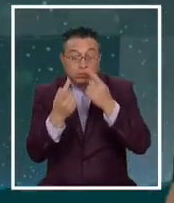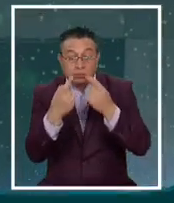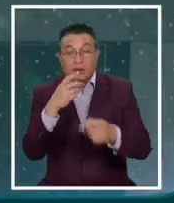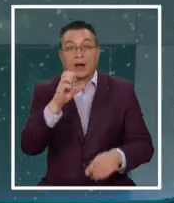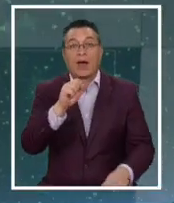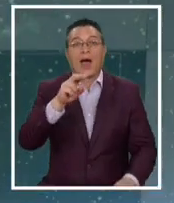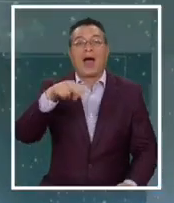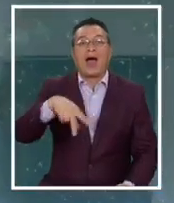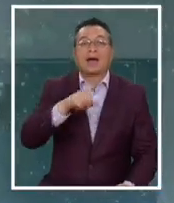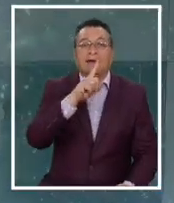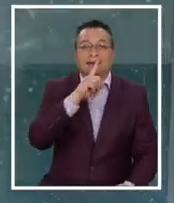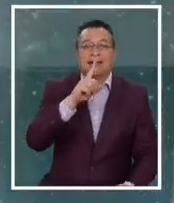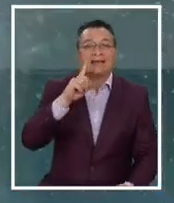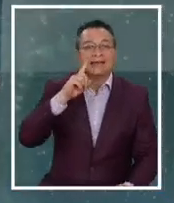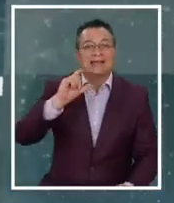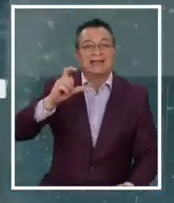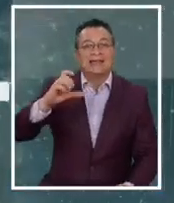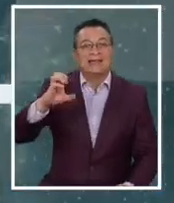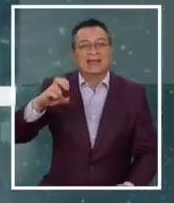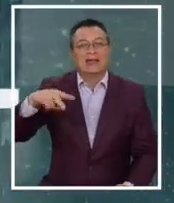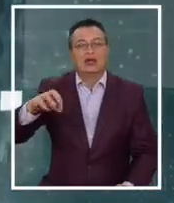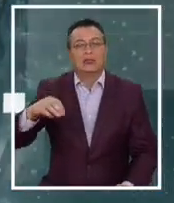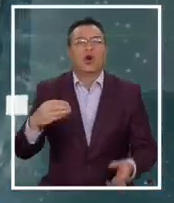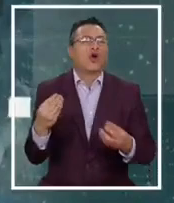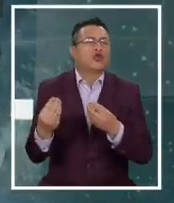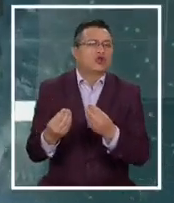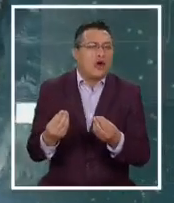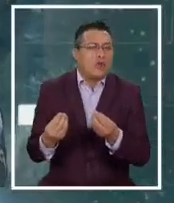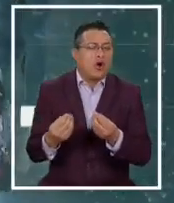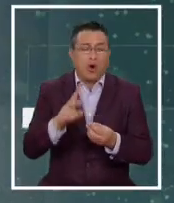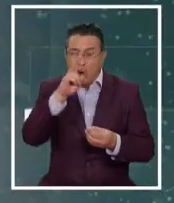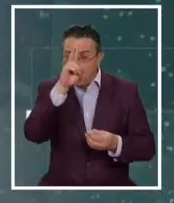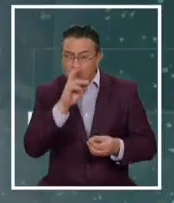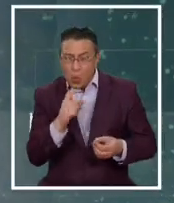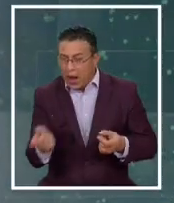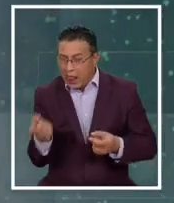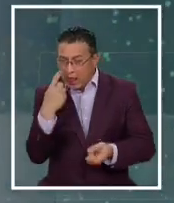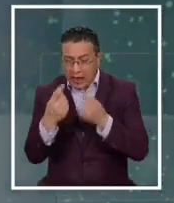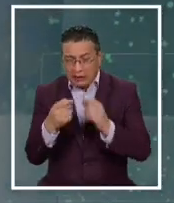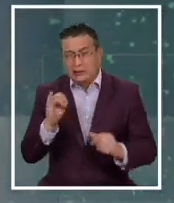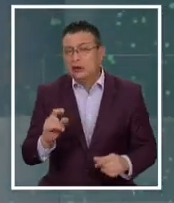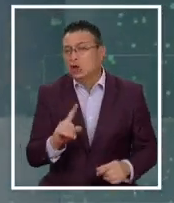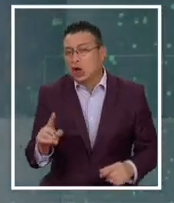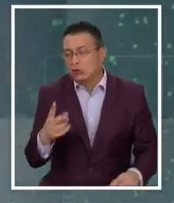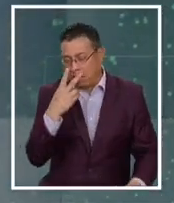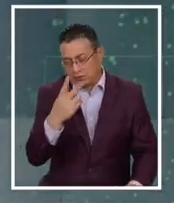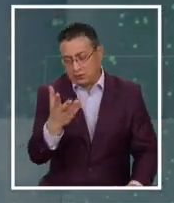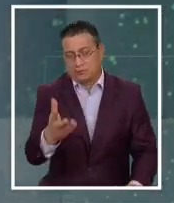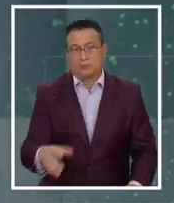antígenos. ¿En qué consisten? ¿Funcionan tal como los PCR? Escuche.